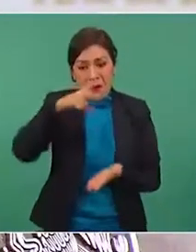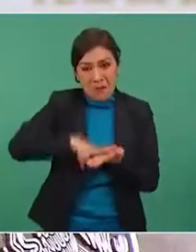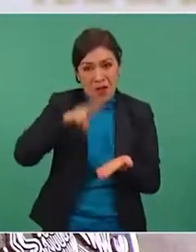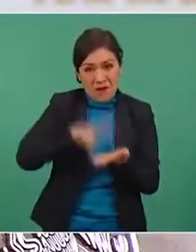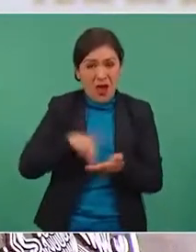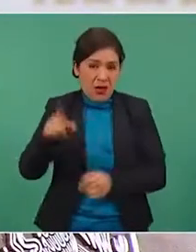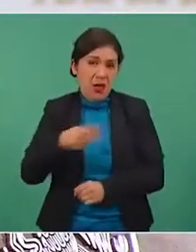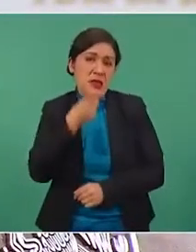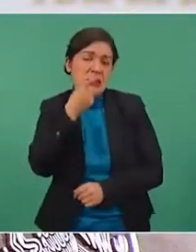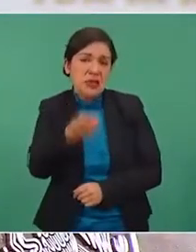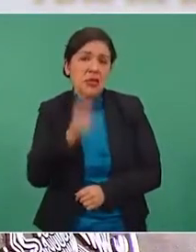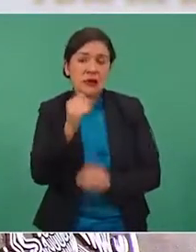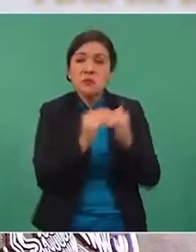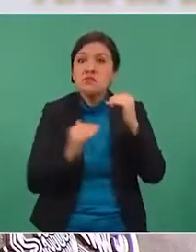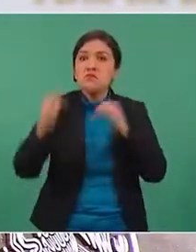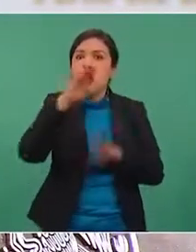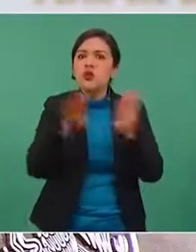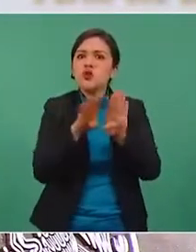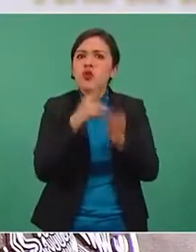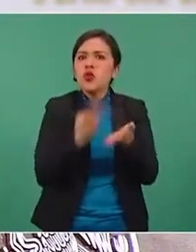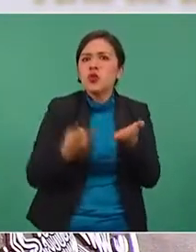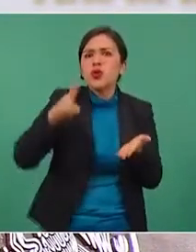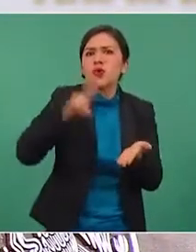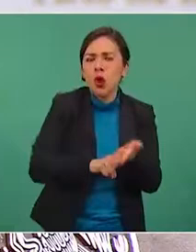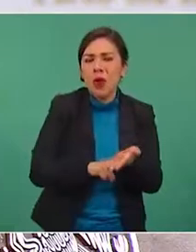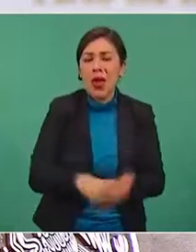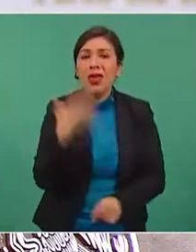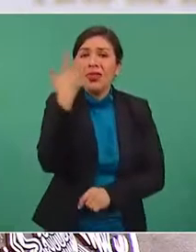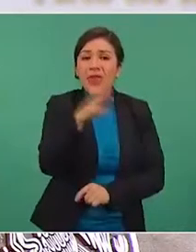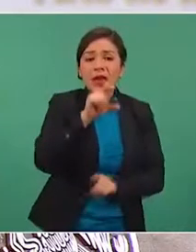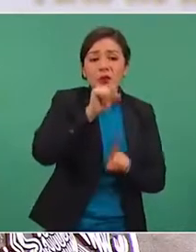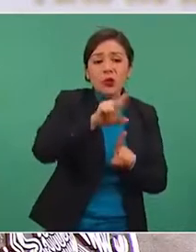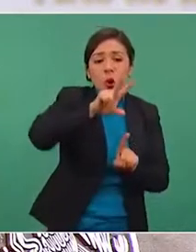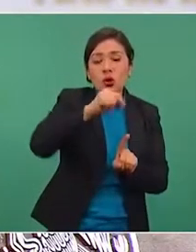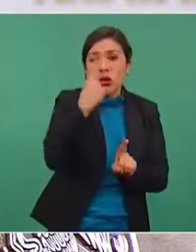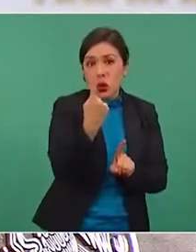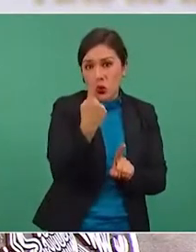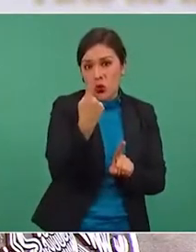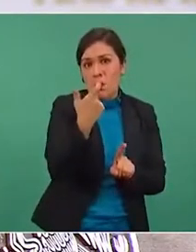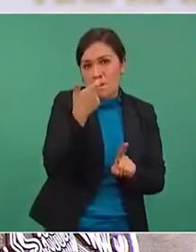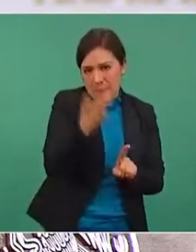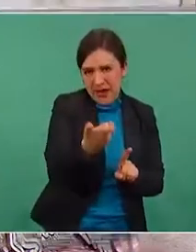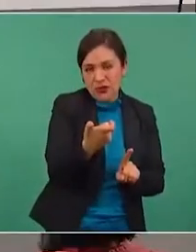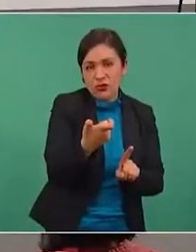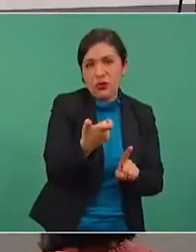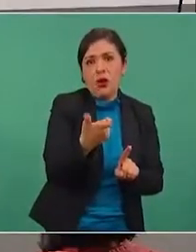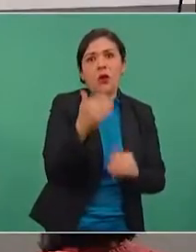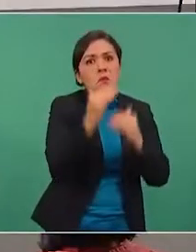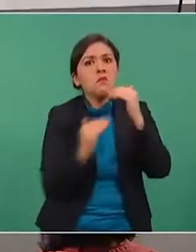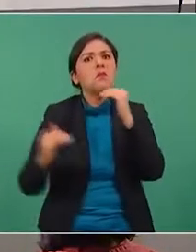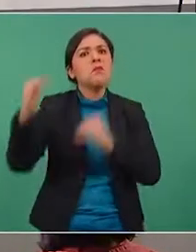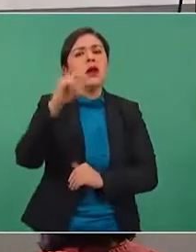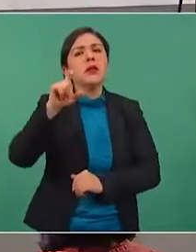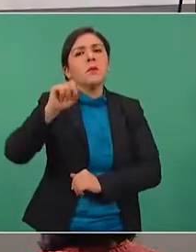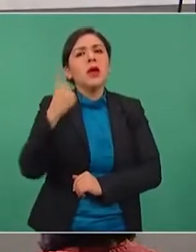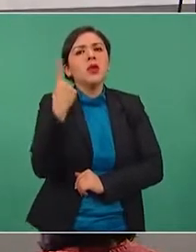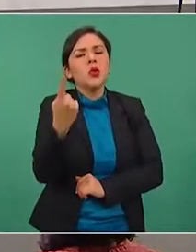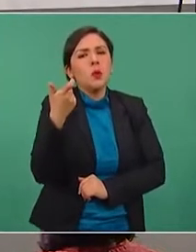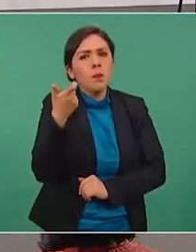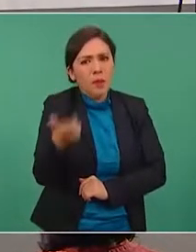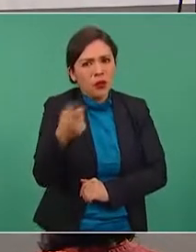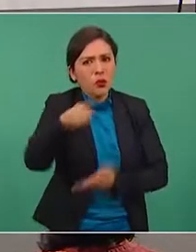kilogramo de gas LP subió casi el doble, de 10.81 pesos a 21